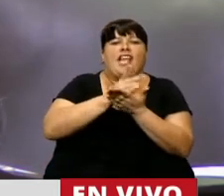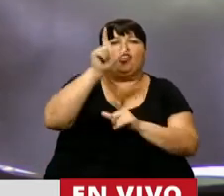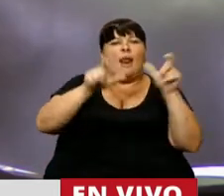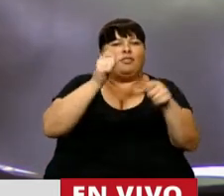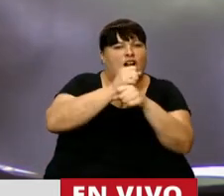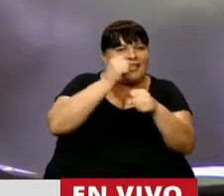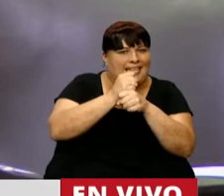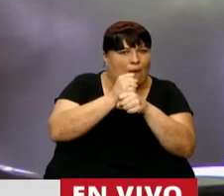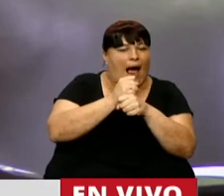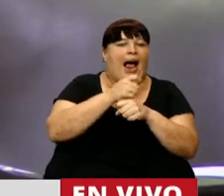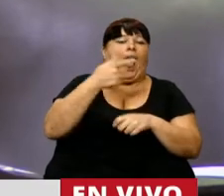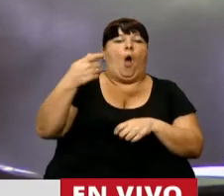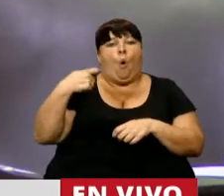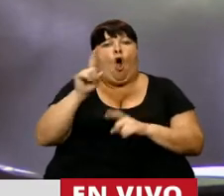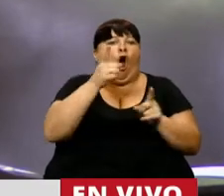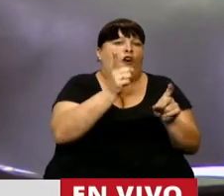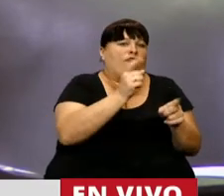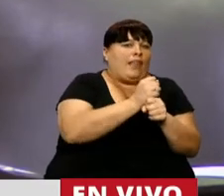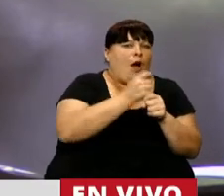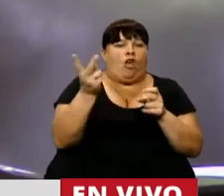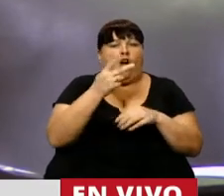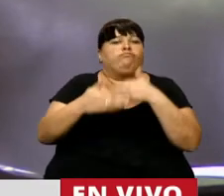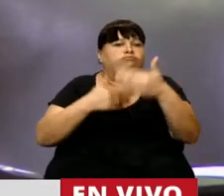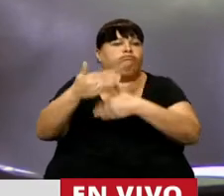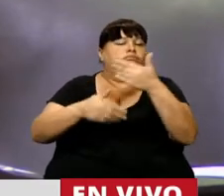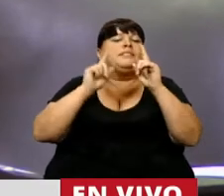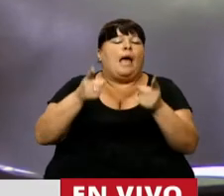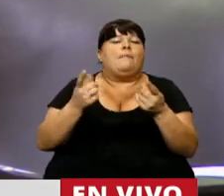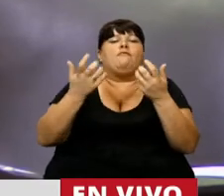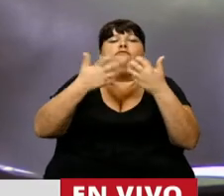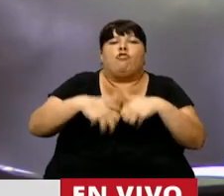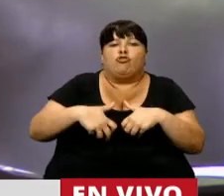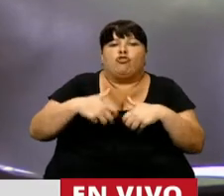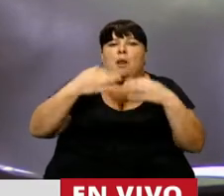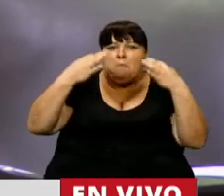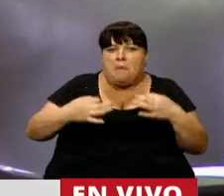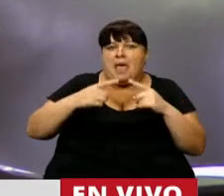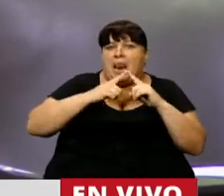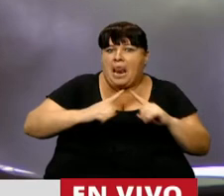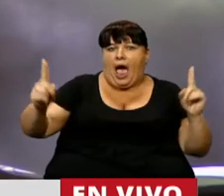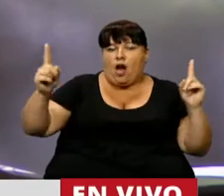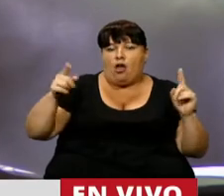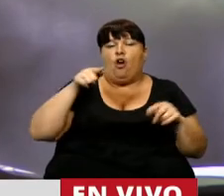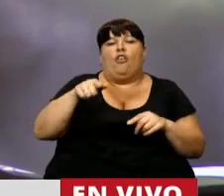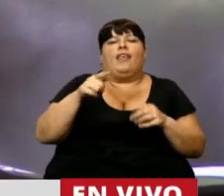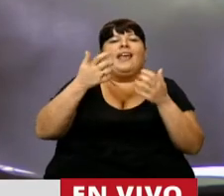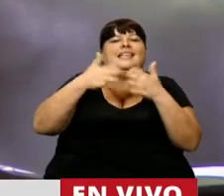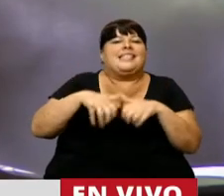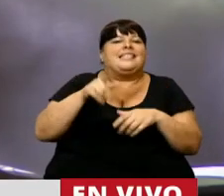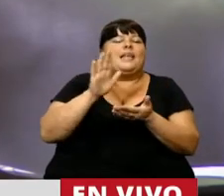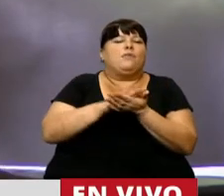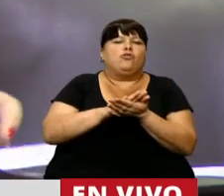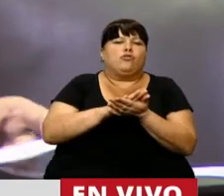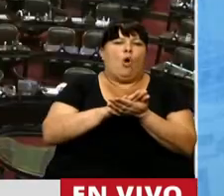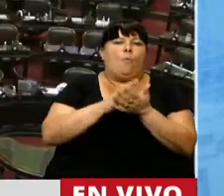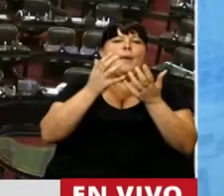trabajadores activos y pasivos, su progresividad y el funcionamiento virtuoso y sustentable del sistema en el marco